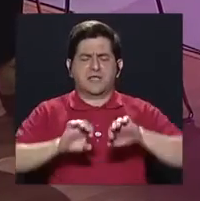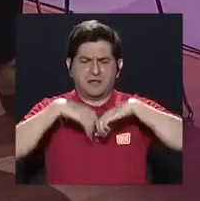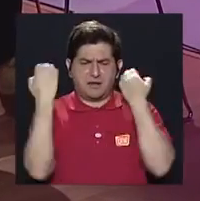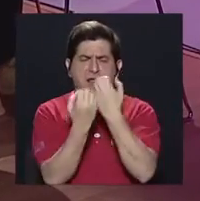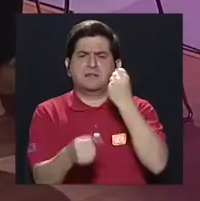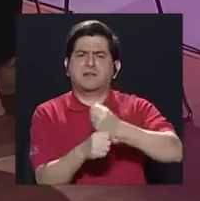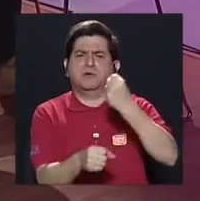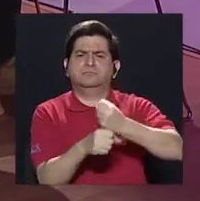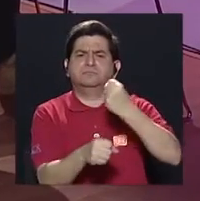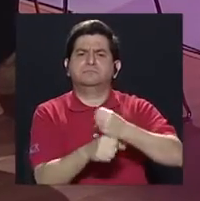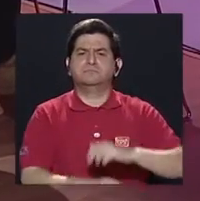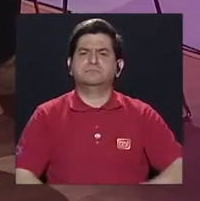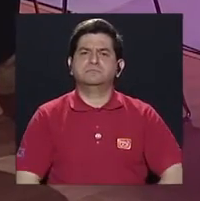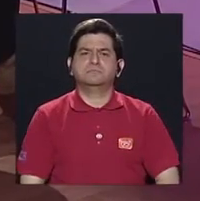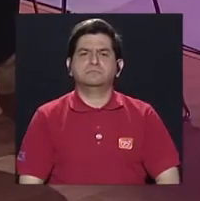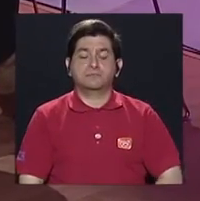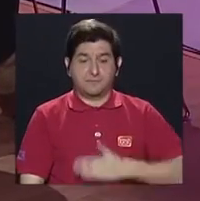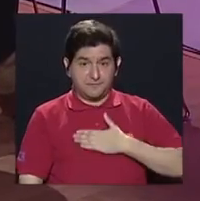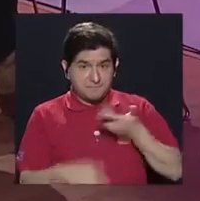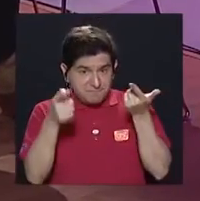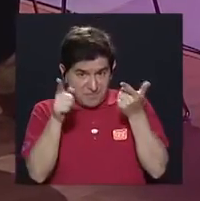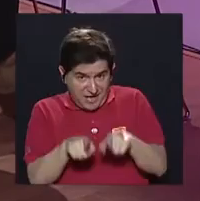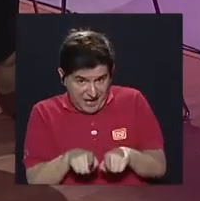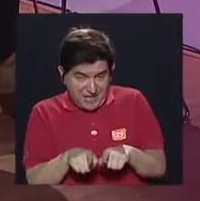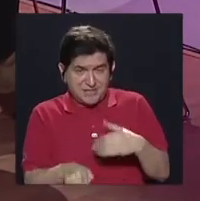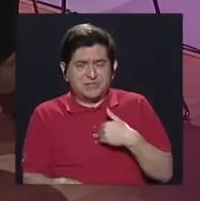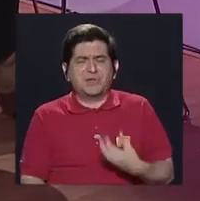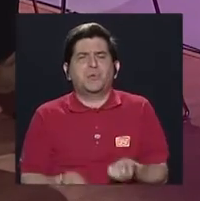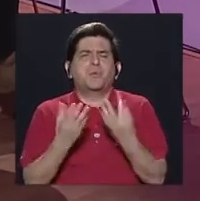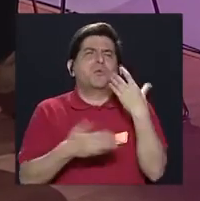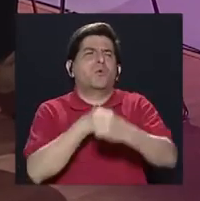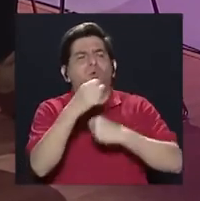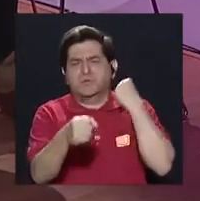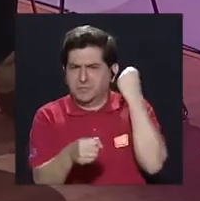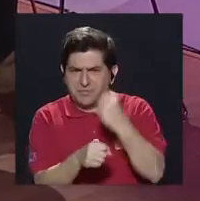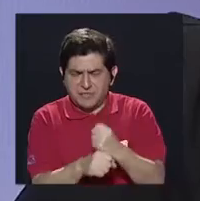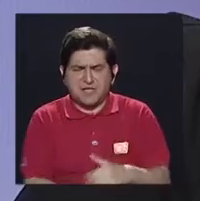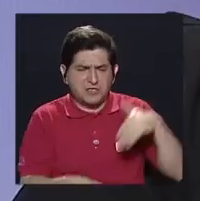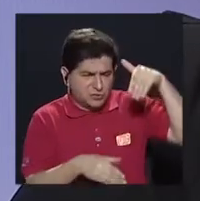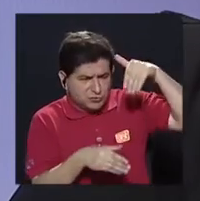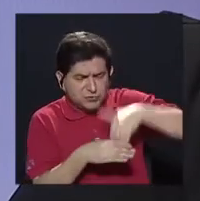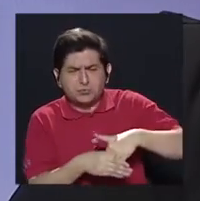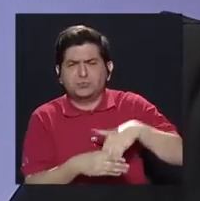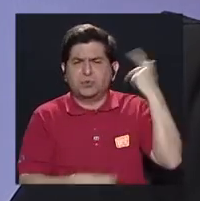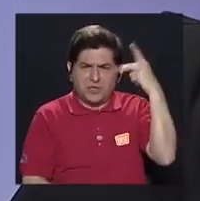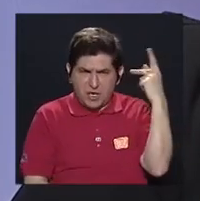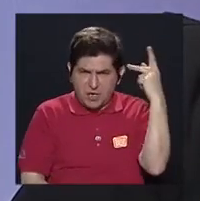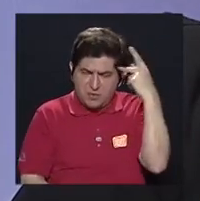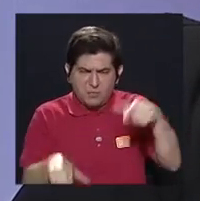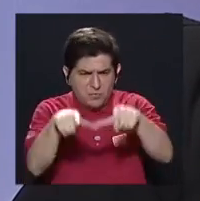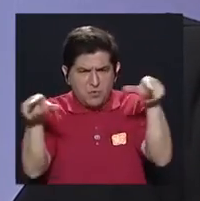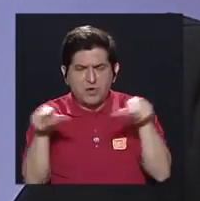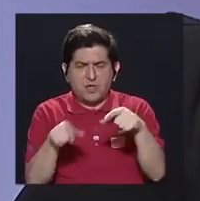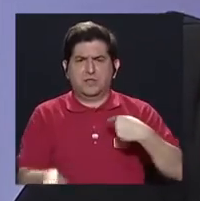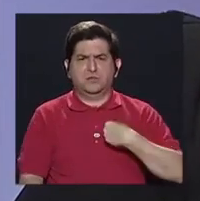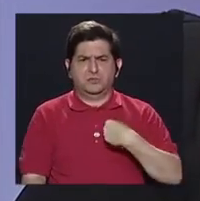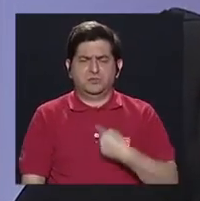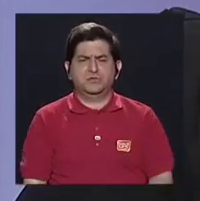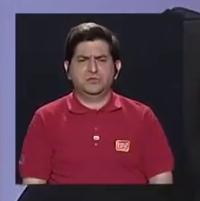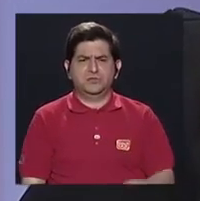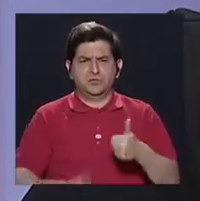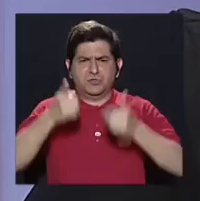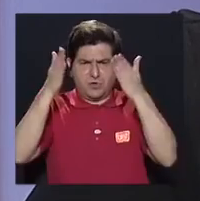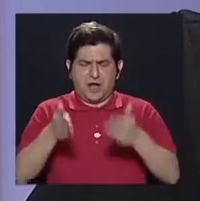en Flores. En mi caso, tengo muchísimos años de estar involucrada también en la política local, fui regidora, fui